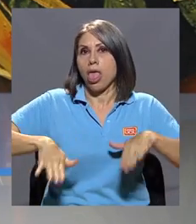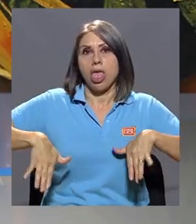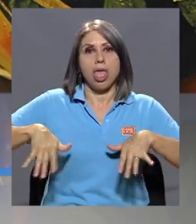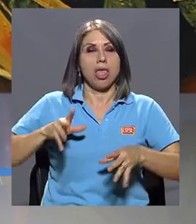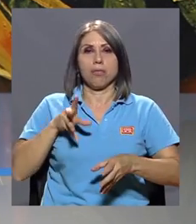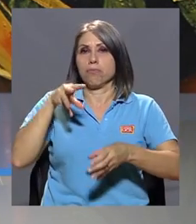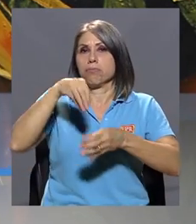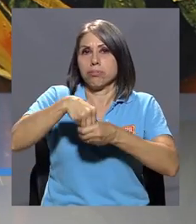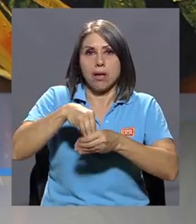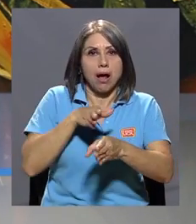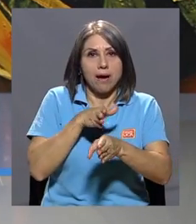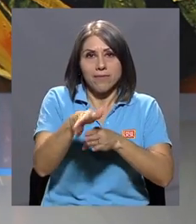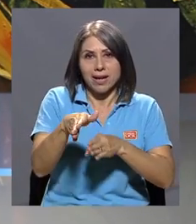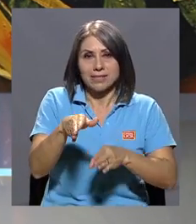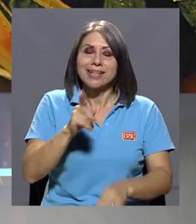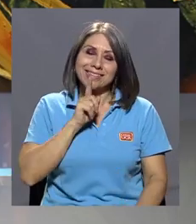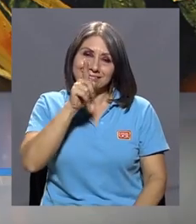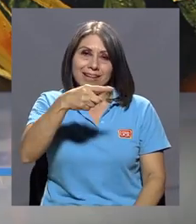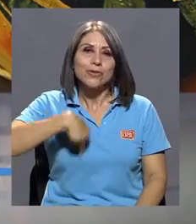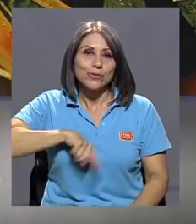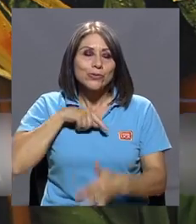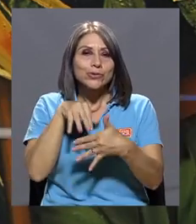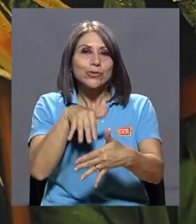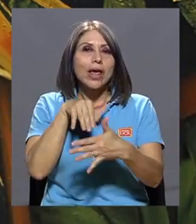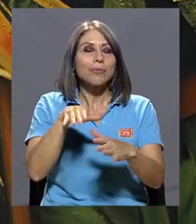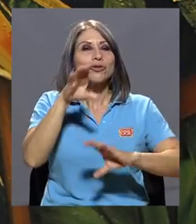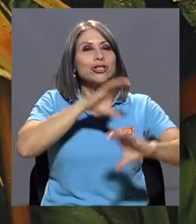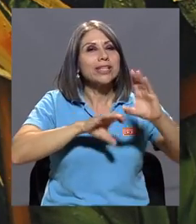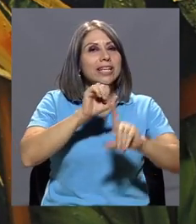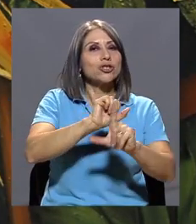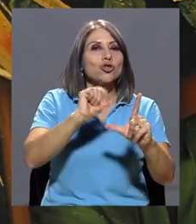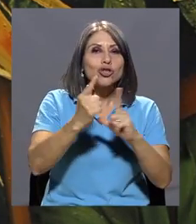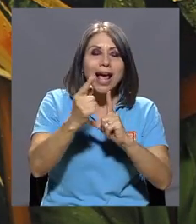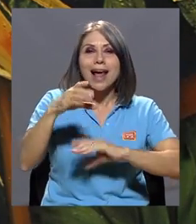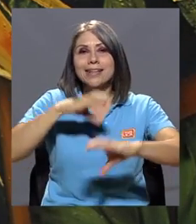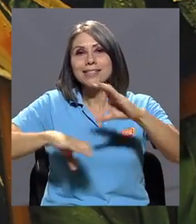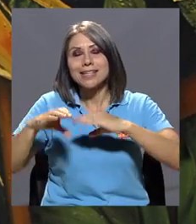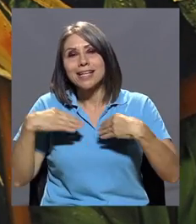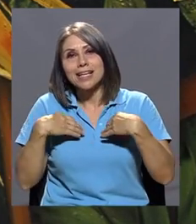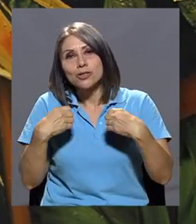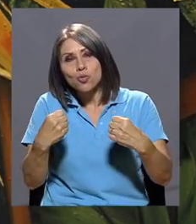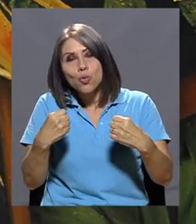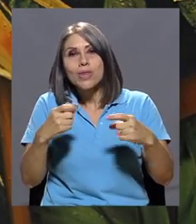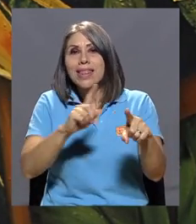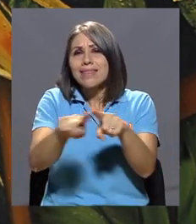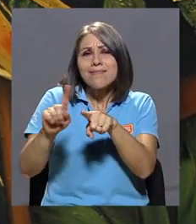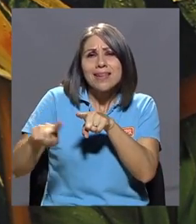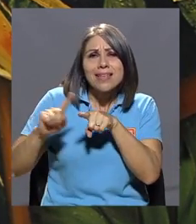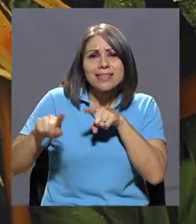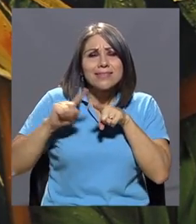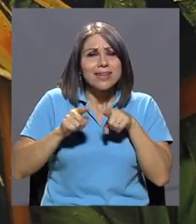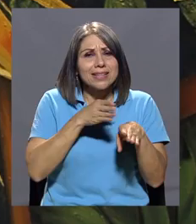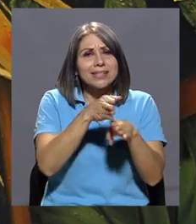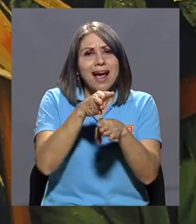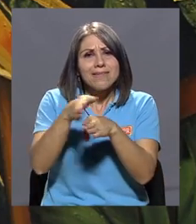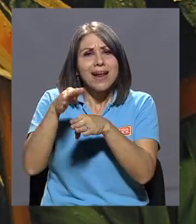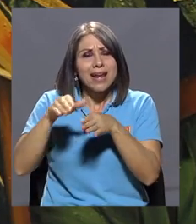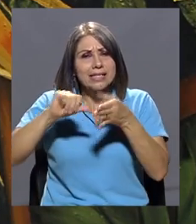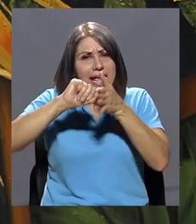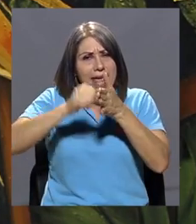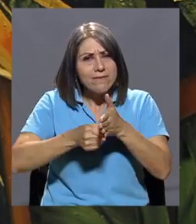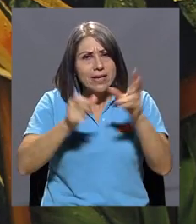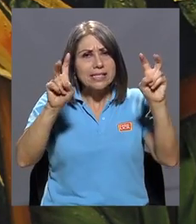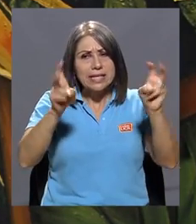incluido en las carreras. Es cierto, estudiamos las ciencias sociales, las ciencias de la salud y los demás énfasis que tienen las diferentes carreras,